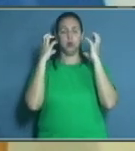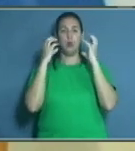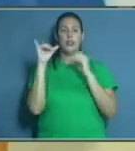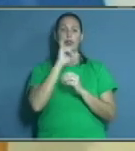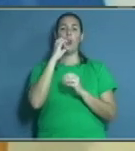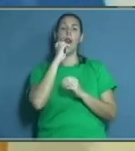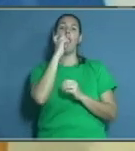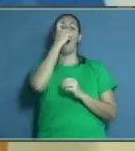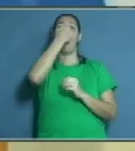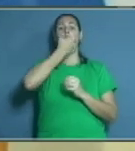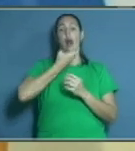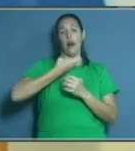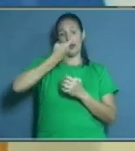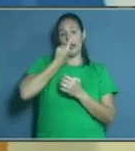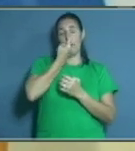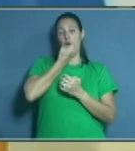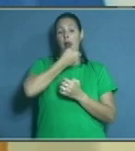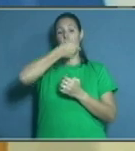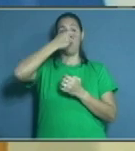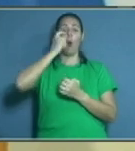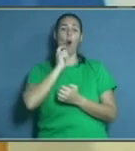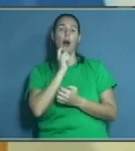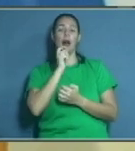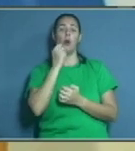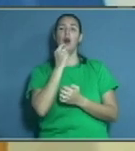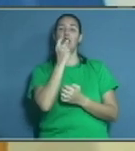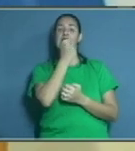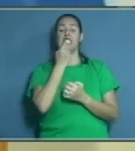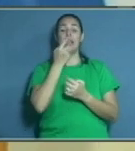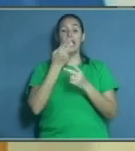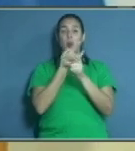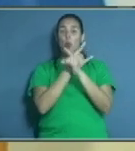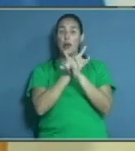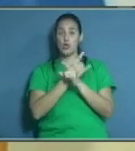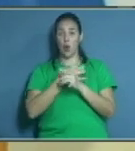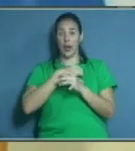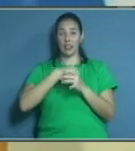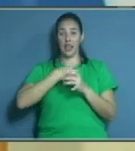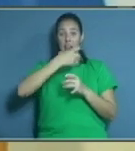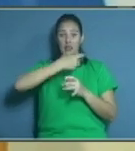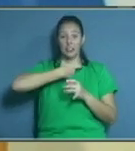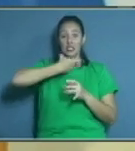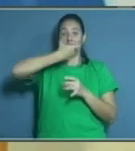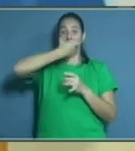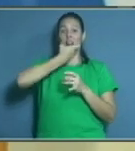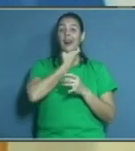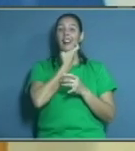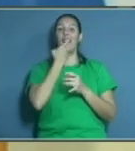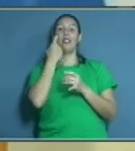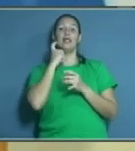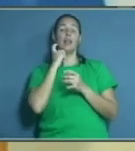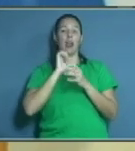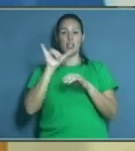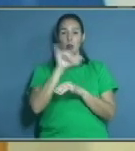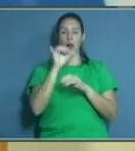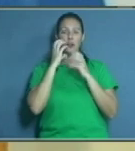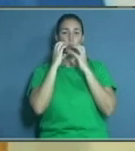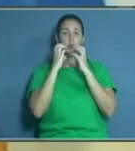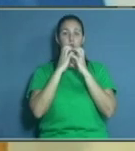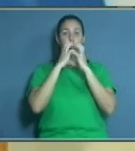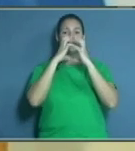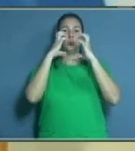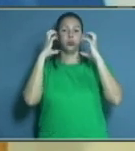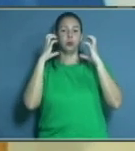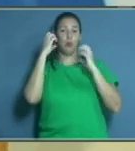ar, del reborde, que no es más que el hueso que soporta la prótesis. Y sucede que este tipo de inflamación,